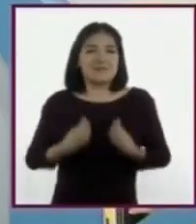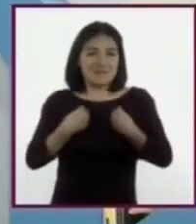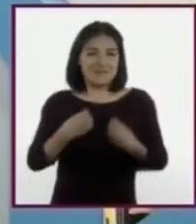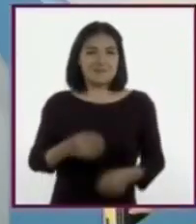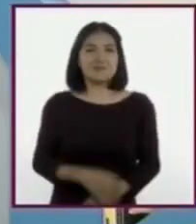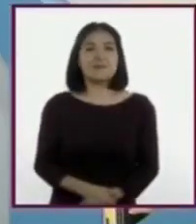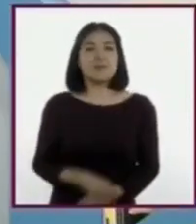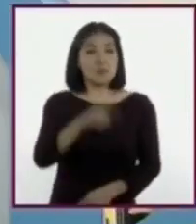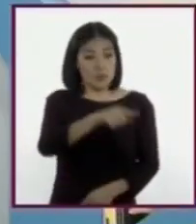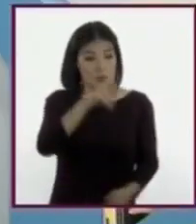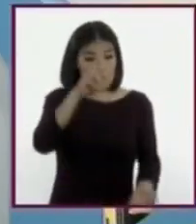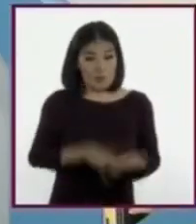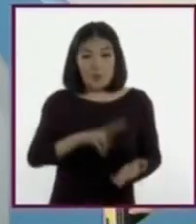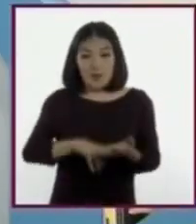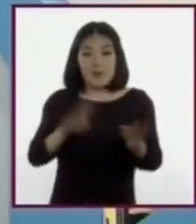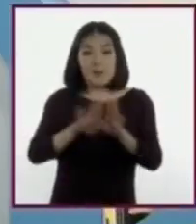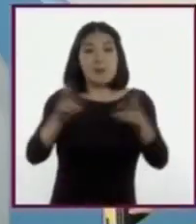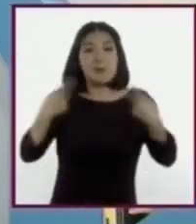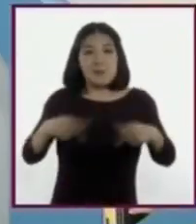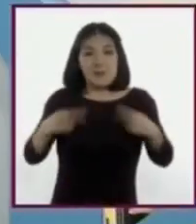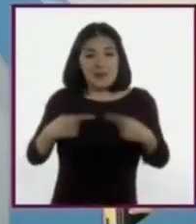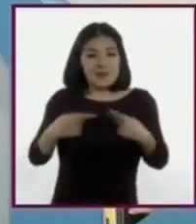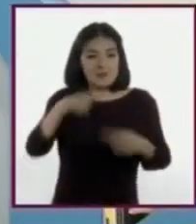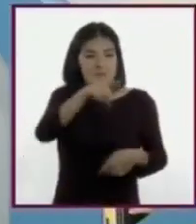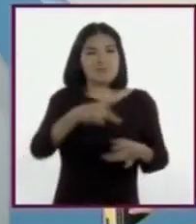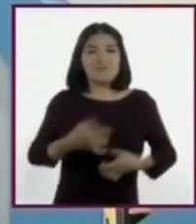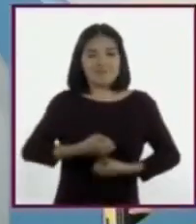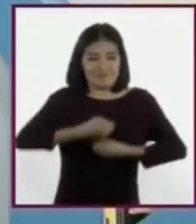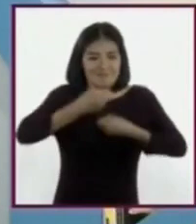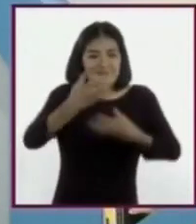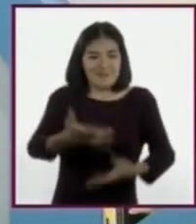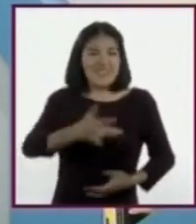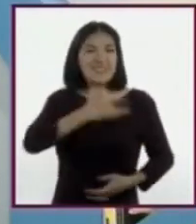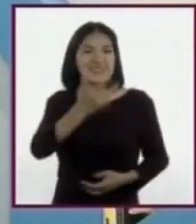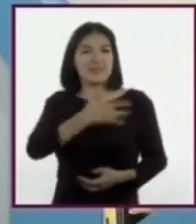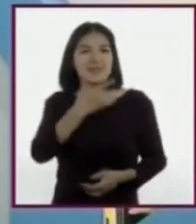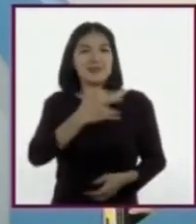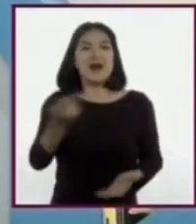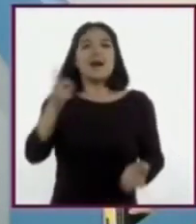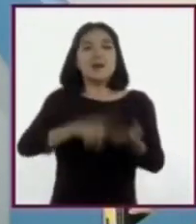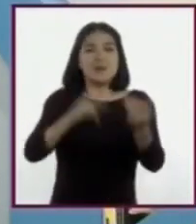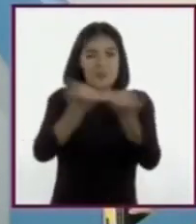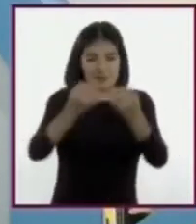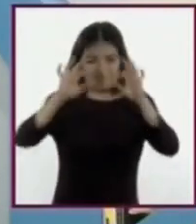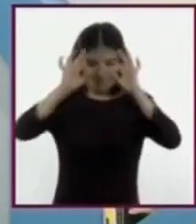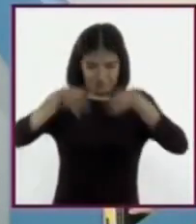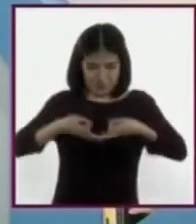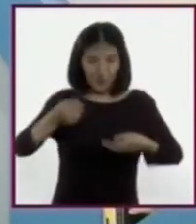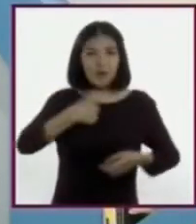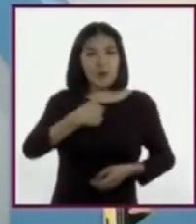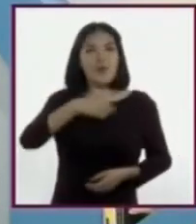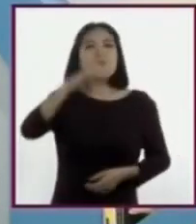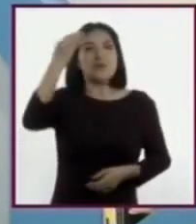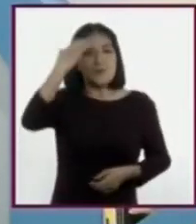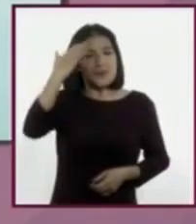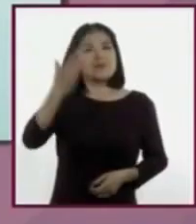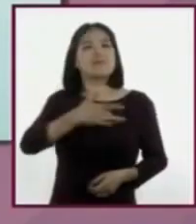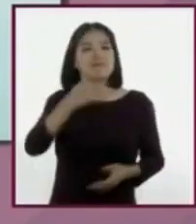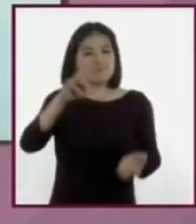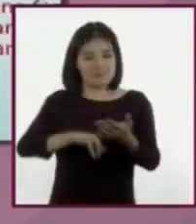Valorar a las personas y expresar nuestros sentimientos es el reflejo de nuestro autoconocimiento y valor propio.